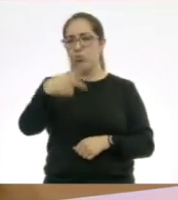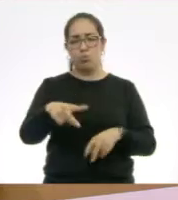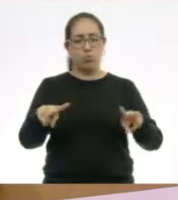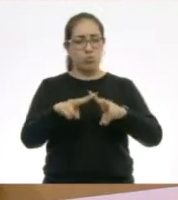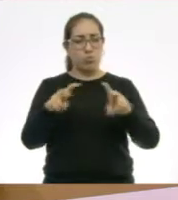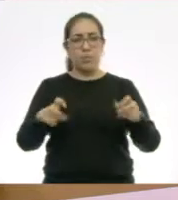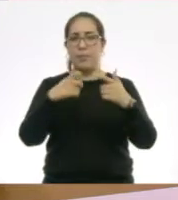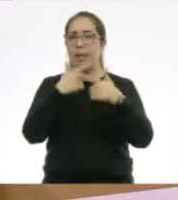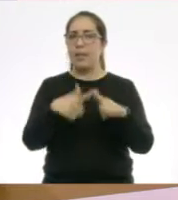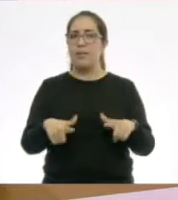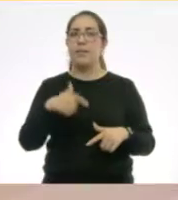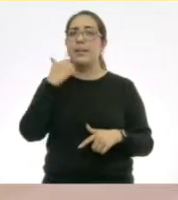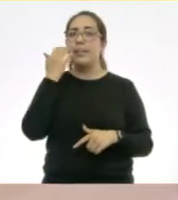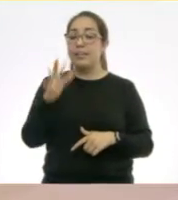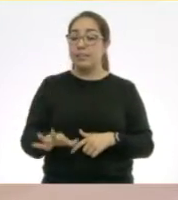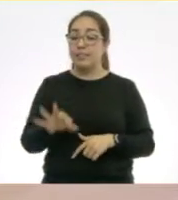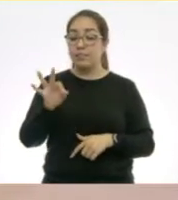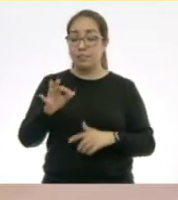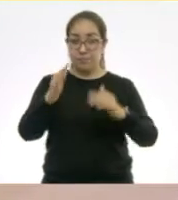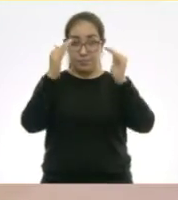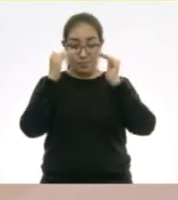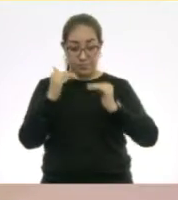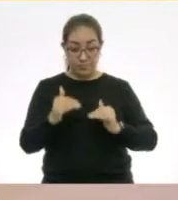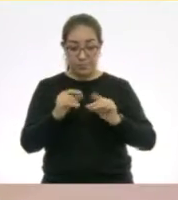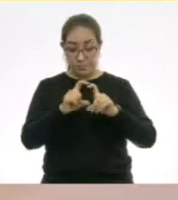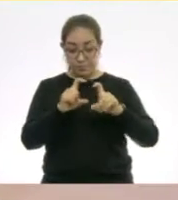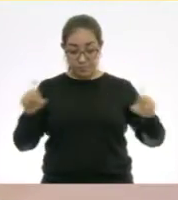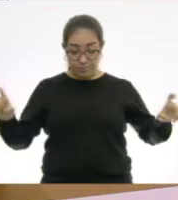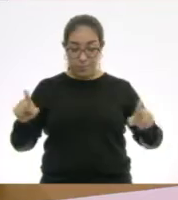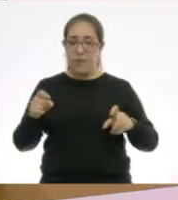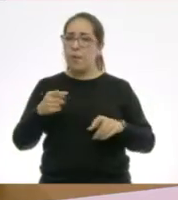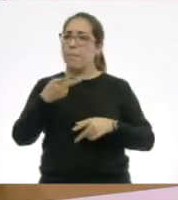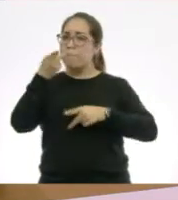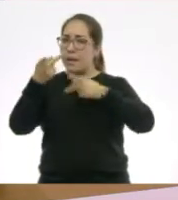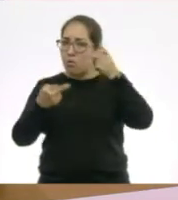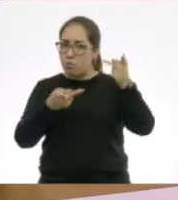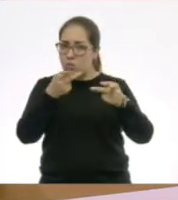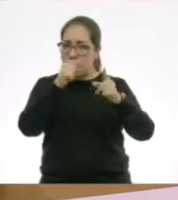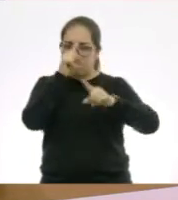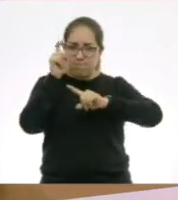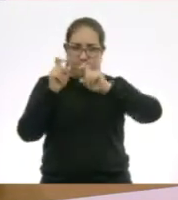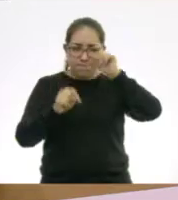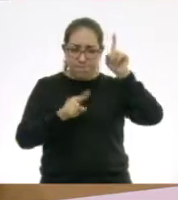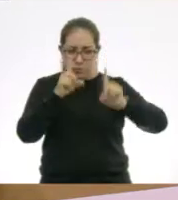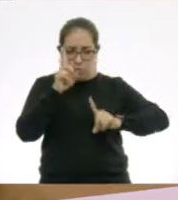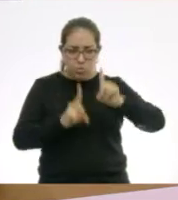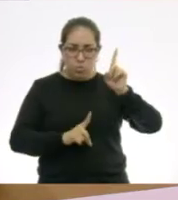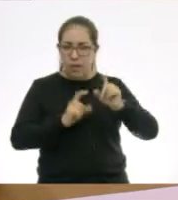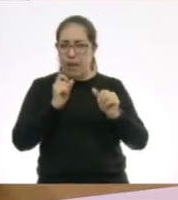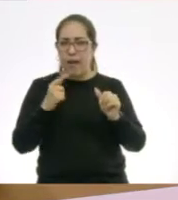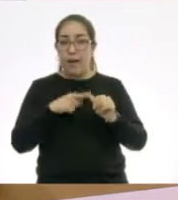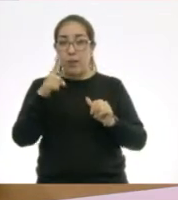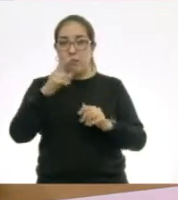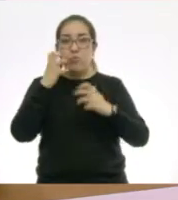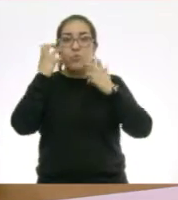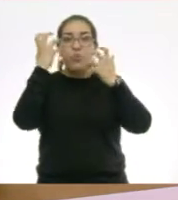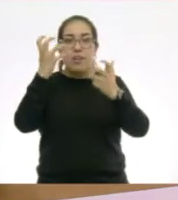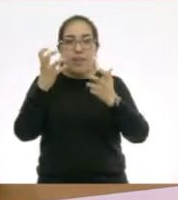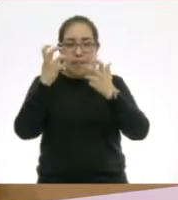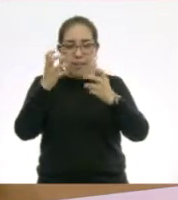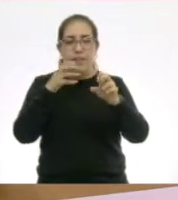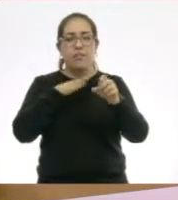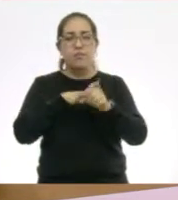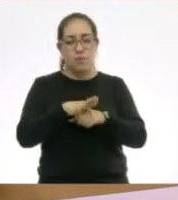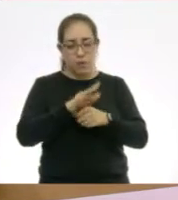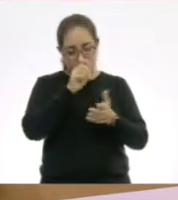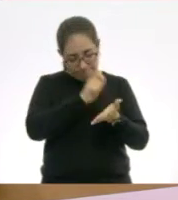comunicar. Muy bien. Siguiente, escribir preguntas sobre lo que quieres saber a partir de lo que ya sabes. Como las